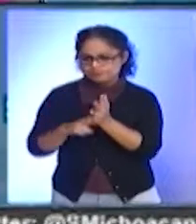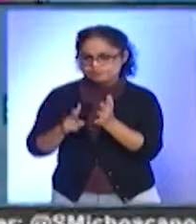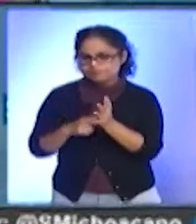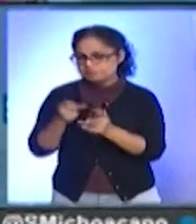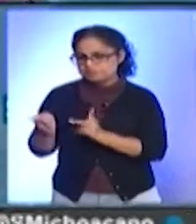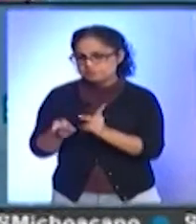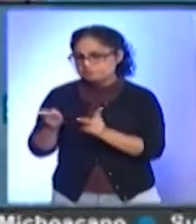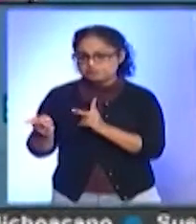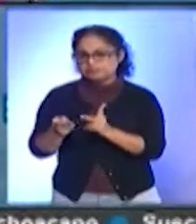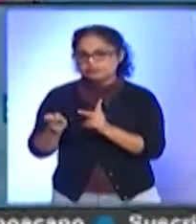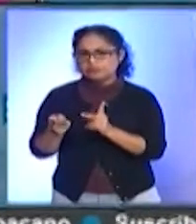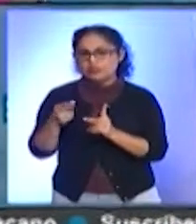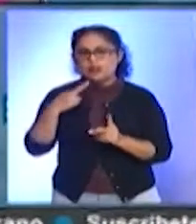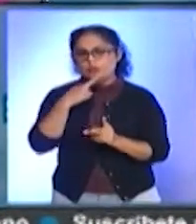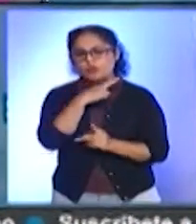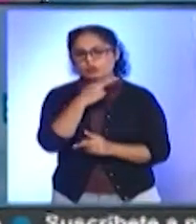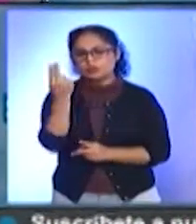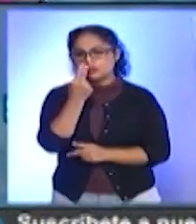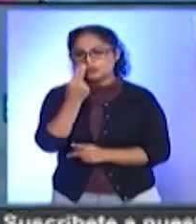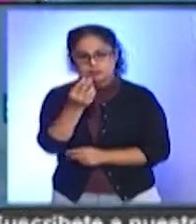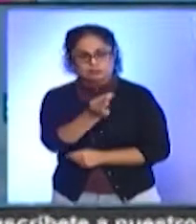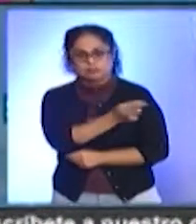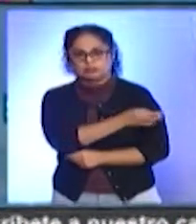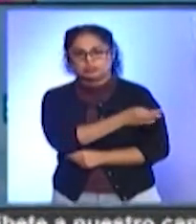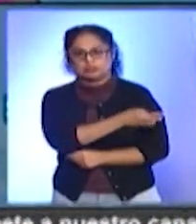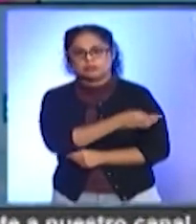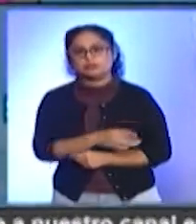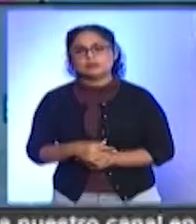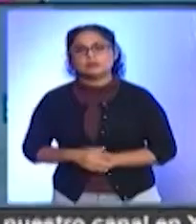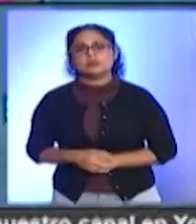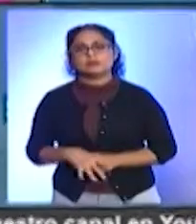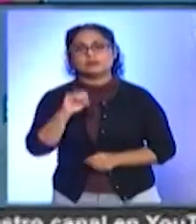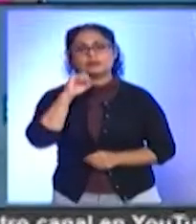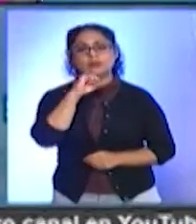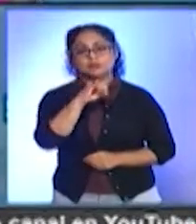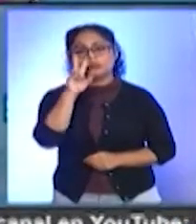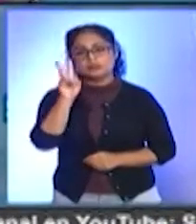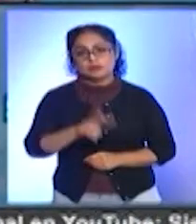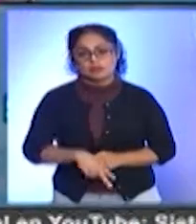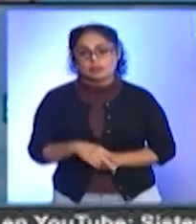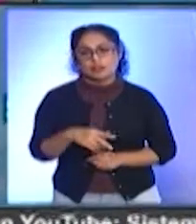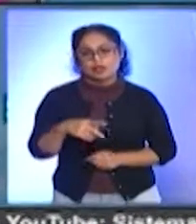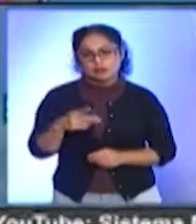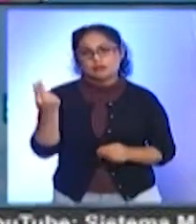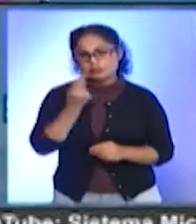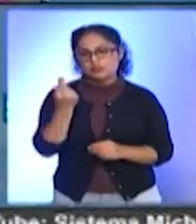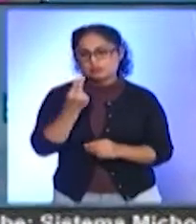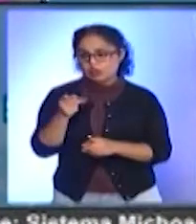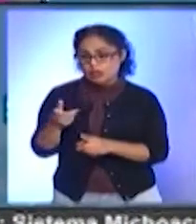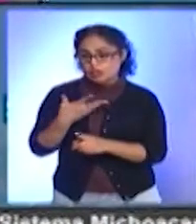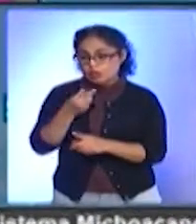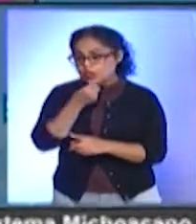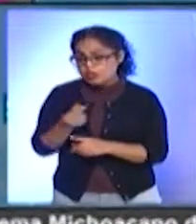inoculación. Entonces, sí que desde luego la condición especial en la que se encuentran los